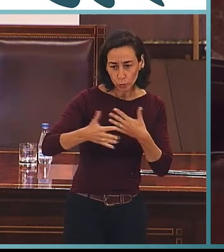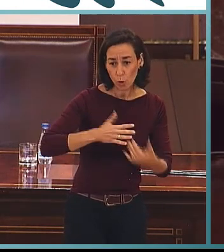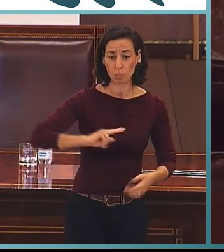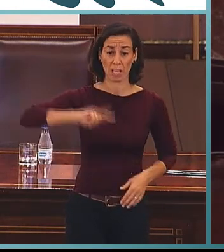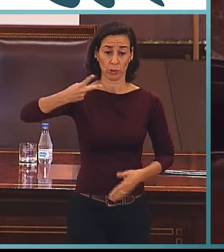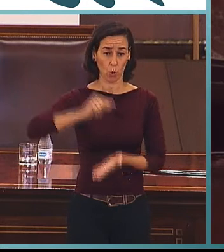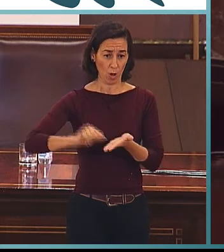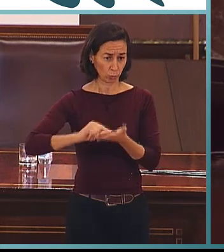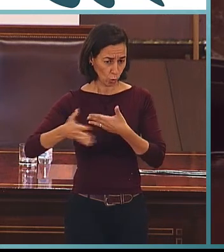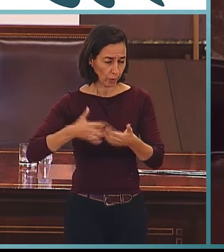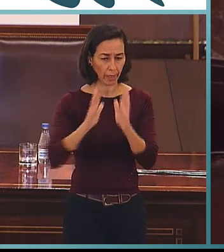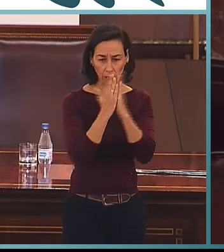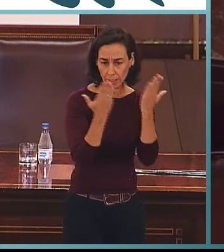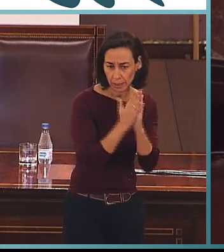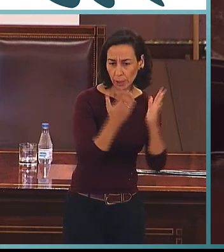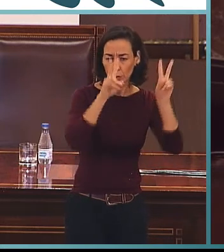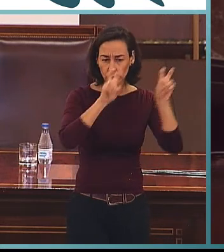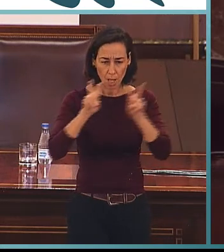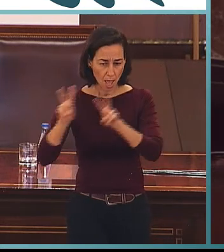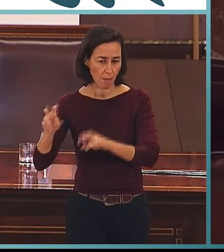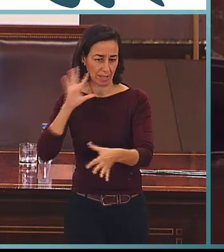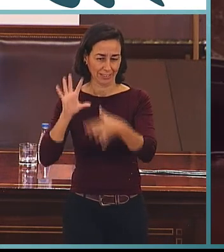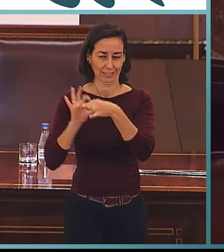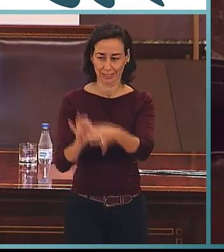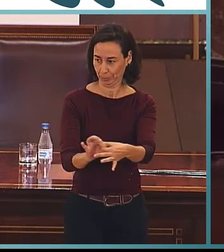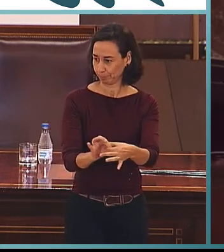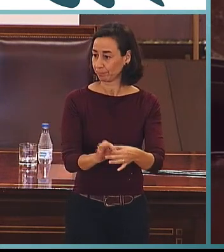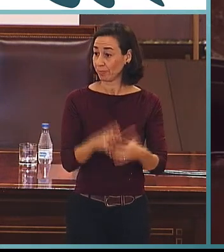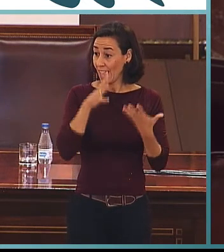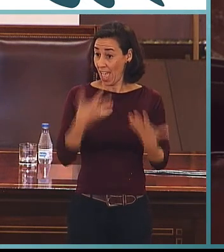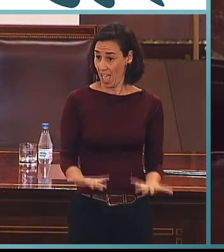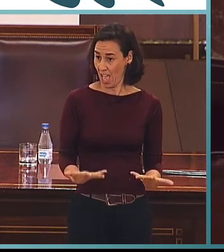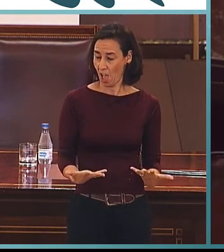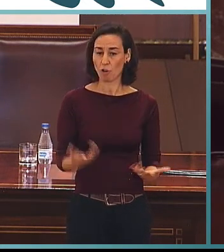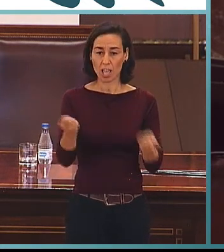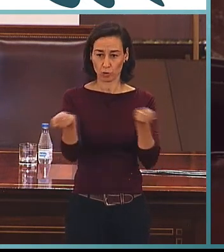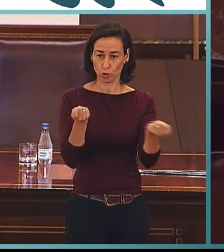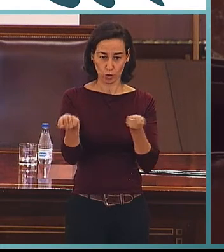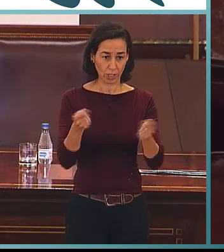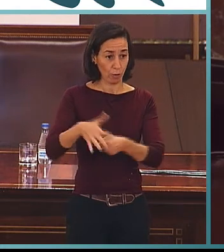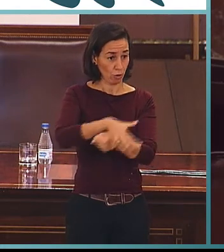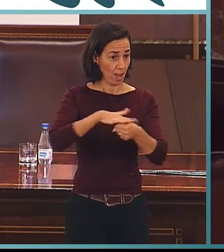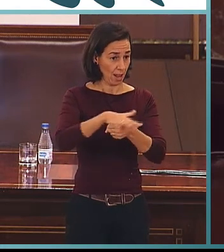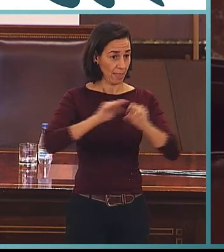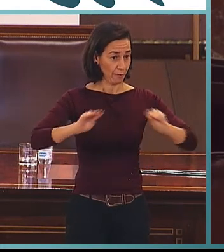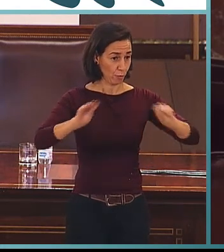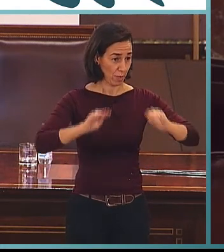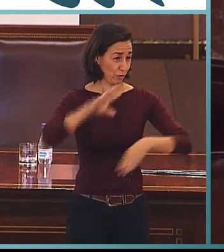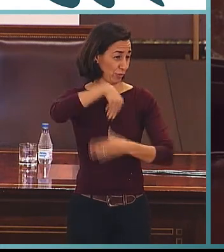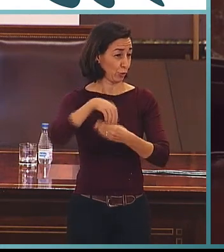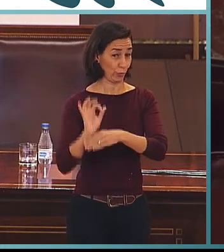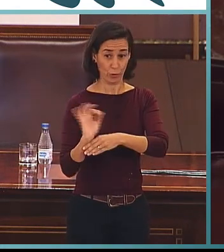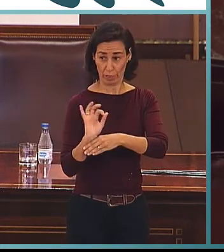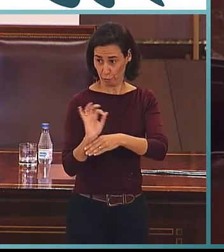varios libros y artículos sobre estas temáticas. En la actualidad es coordinador del área de formación de la Fundación